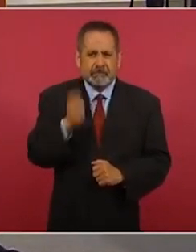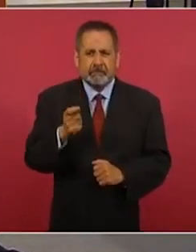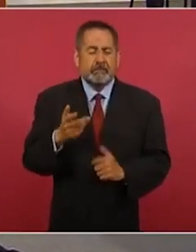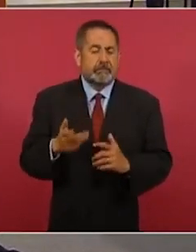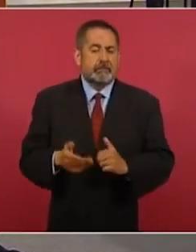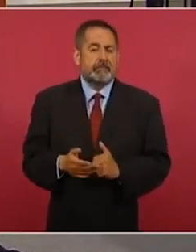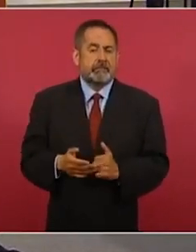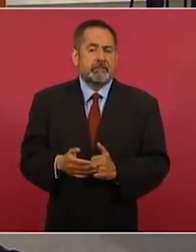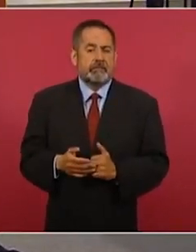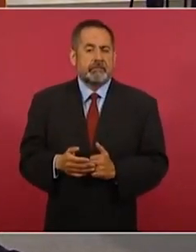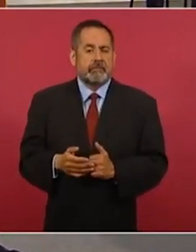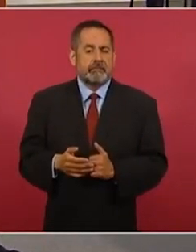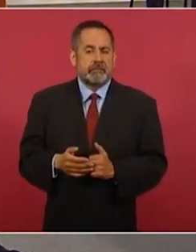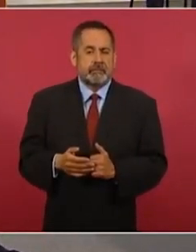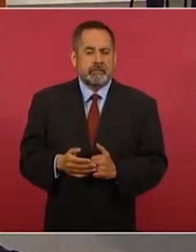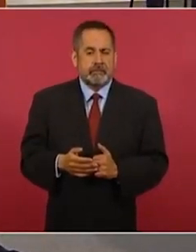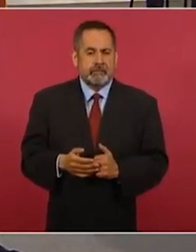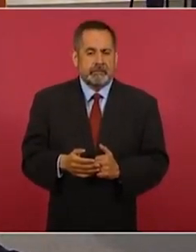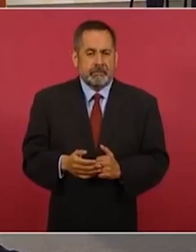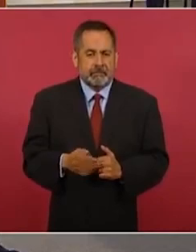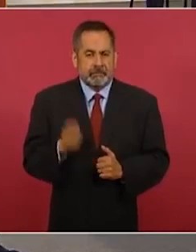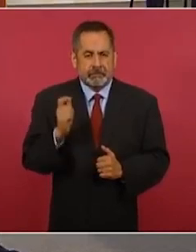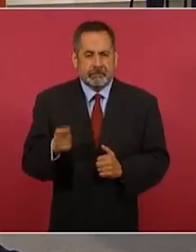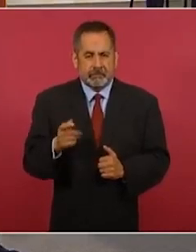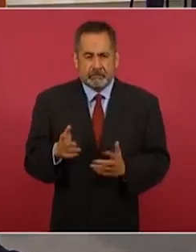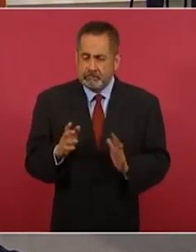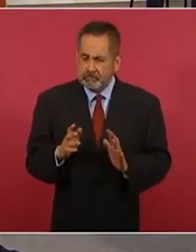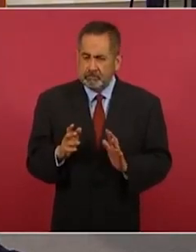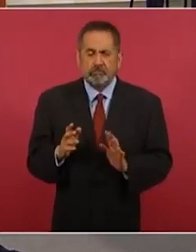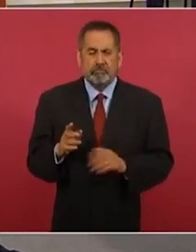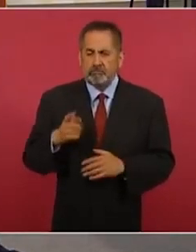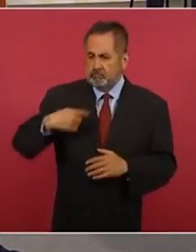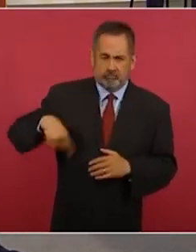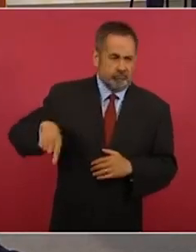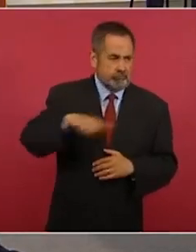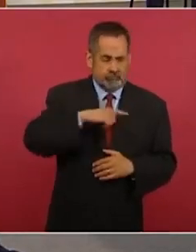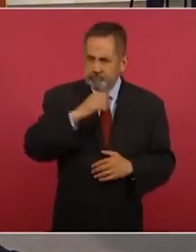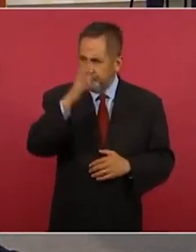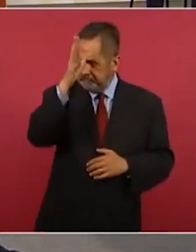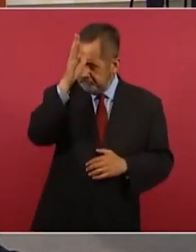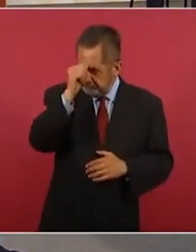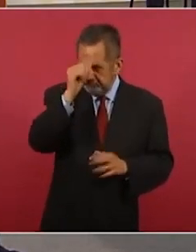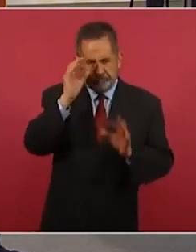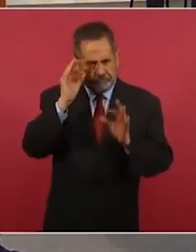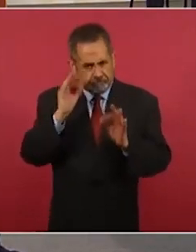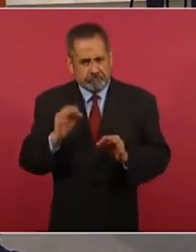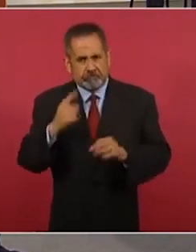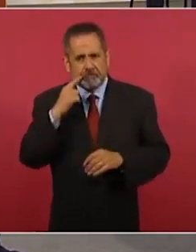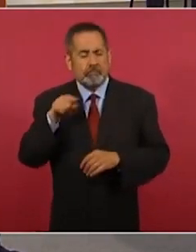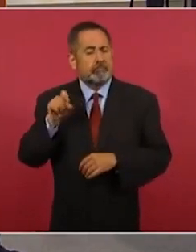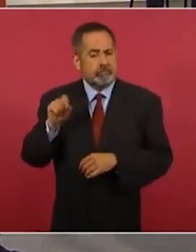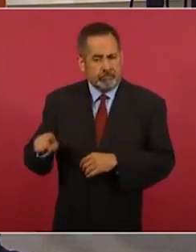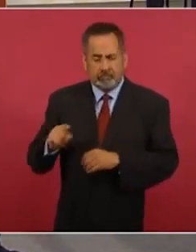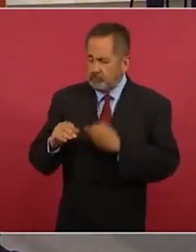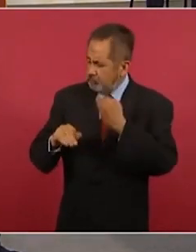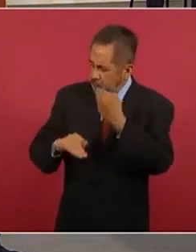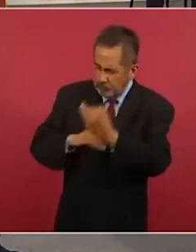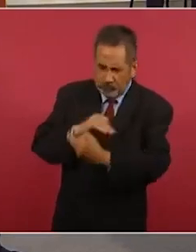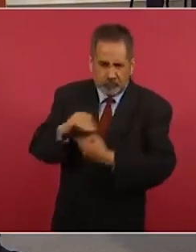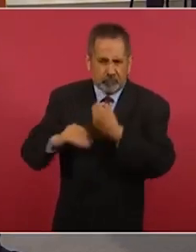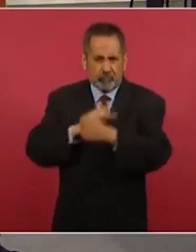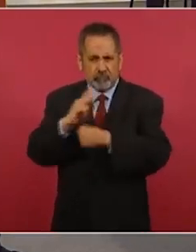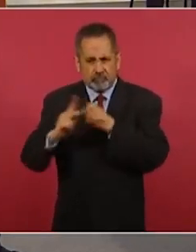es que se llegue a un acuerdo para que participemos todos.